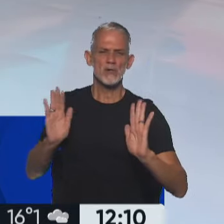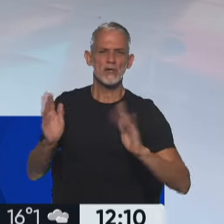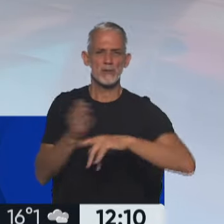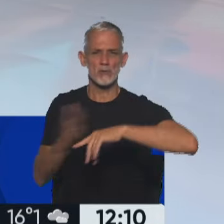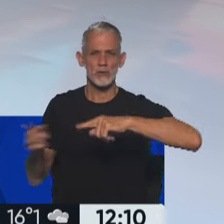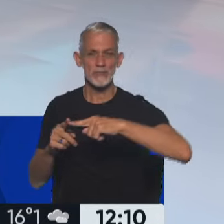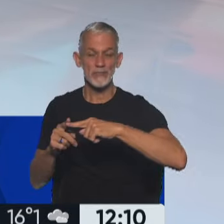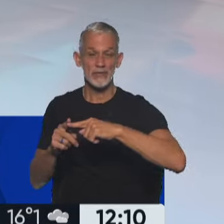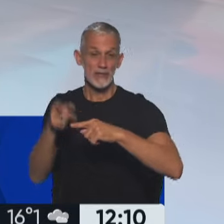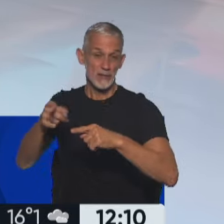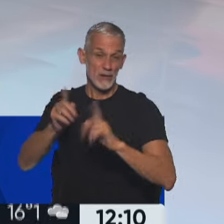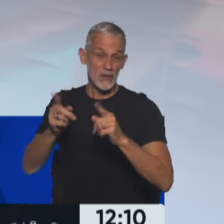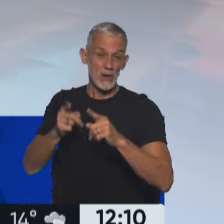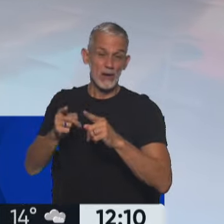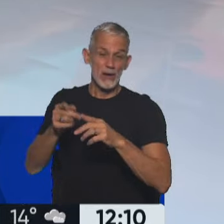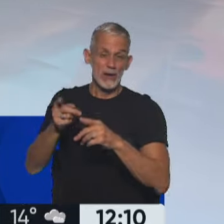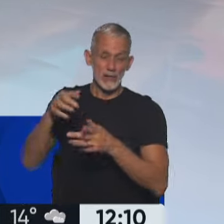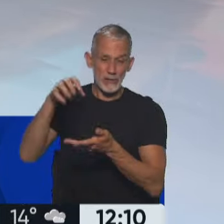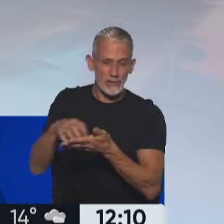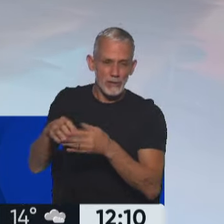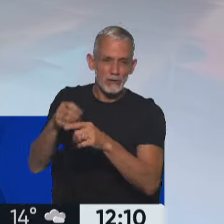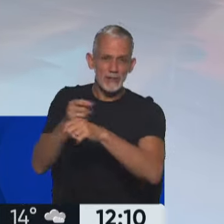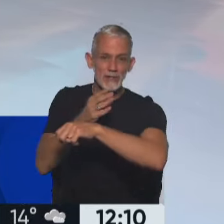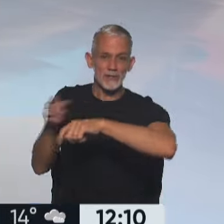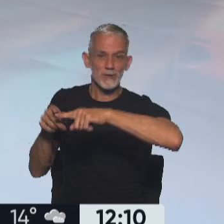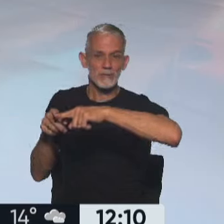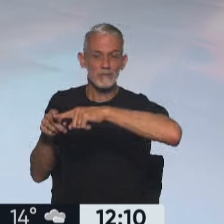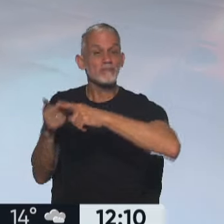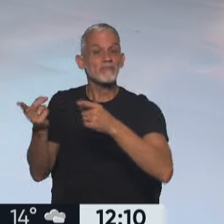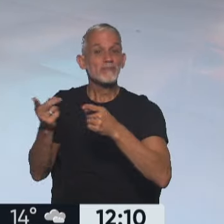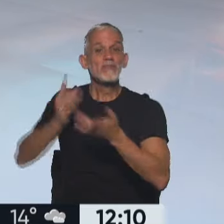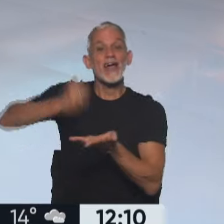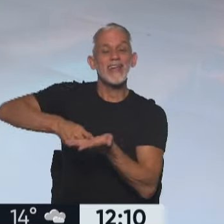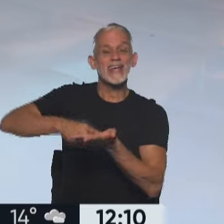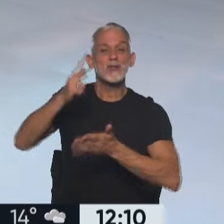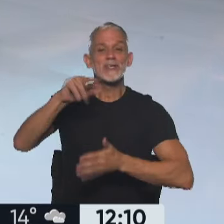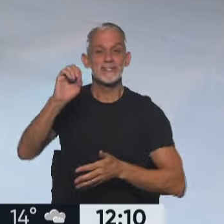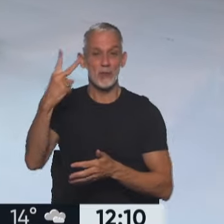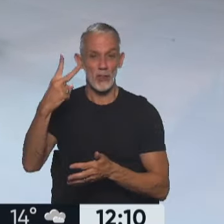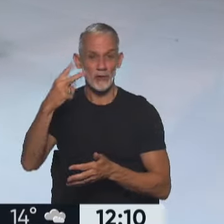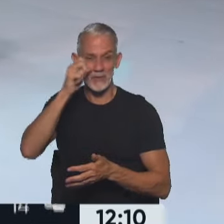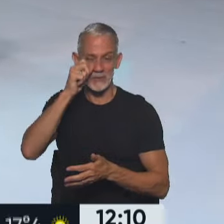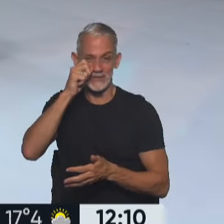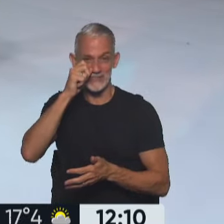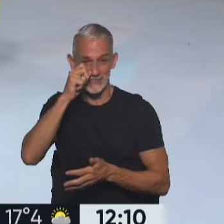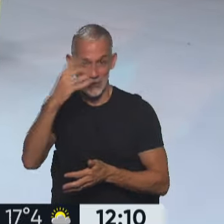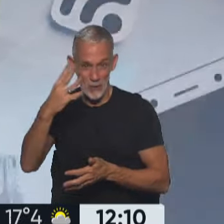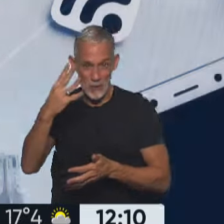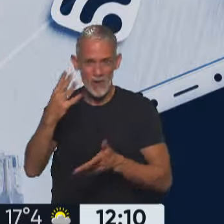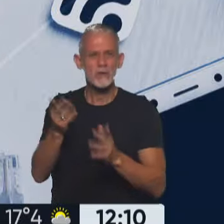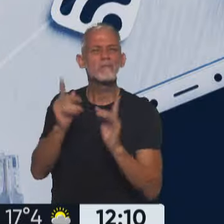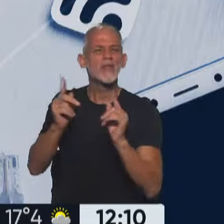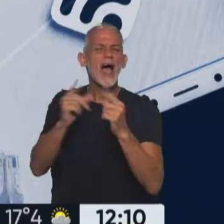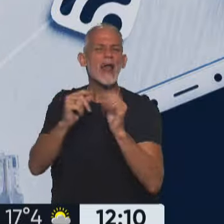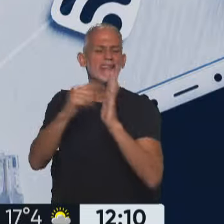Recordemos que se trataba justamente del Ente Nacional de Comunicaciones. ¿Qué dice el decreto 302.2024, entre otros, relacionado con los